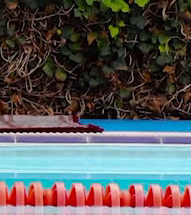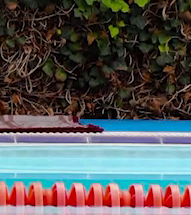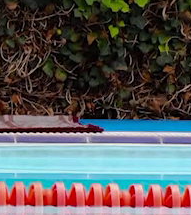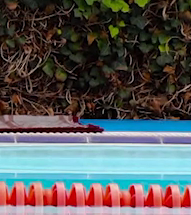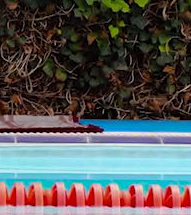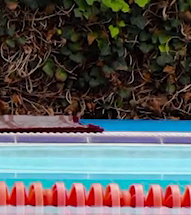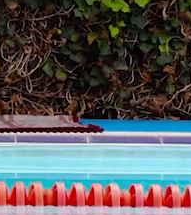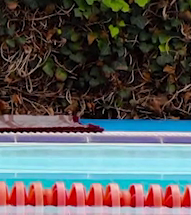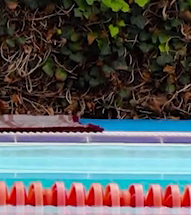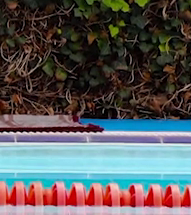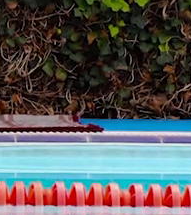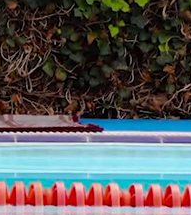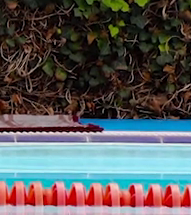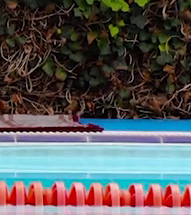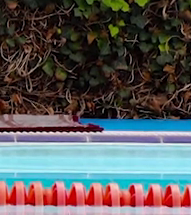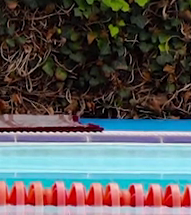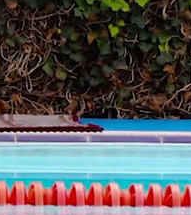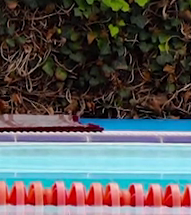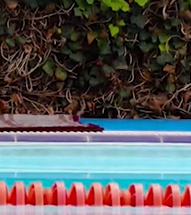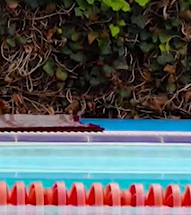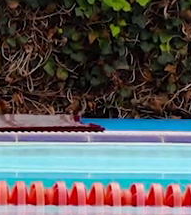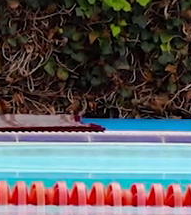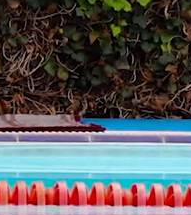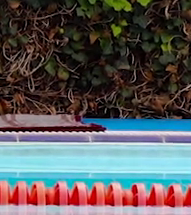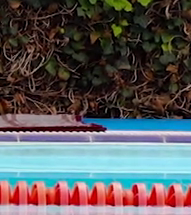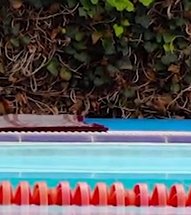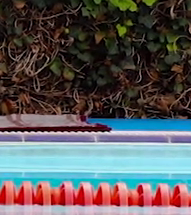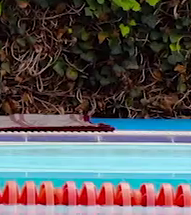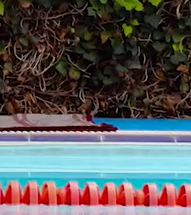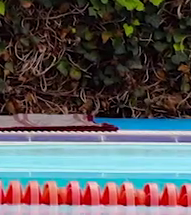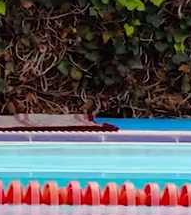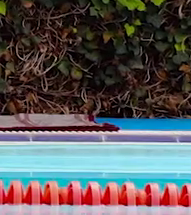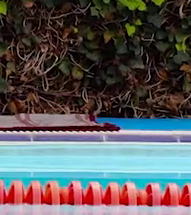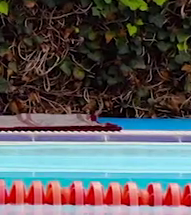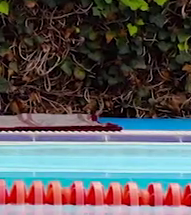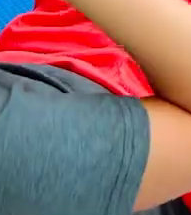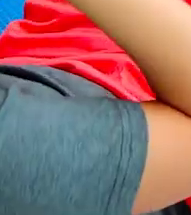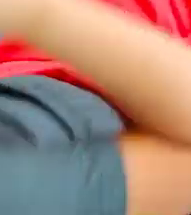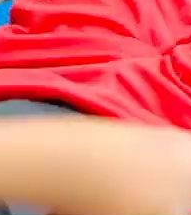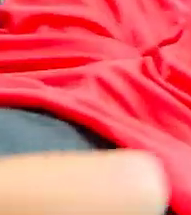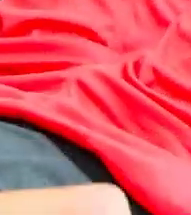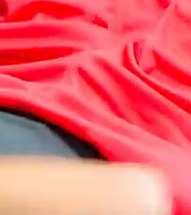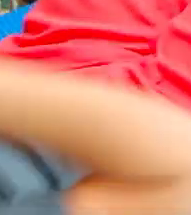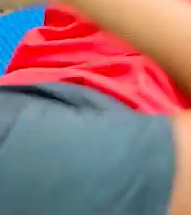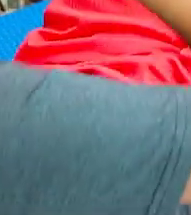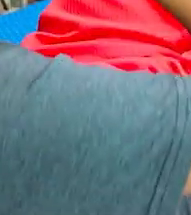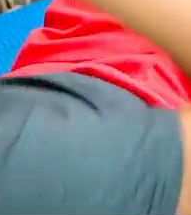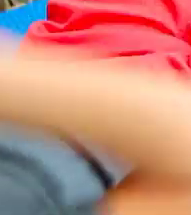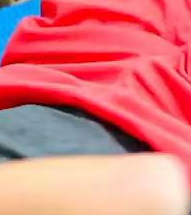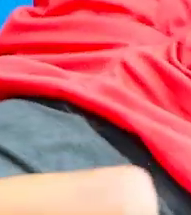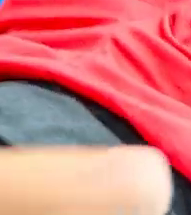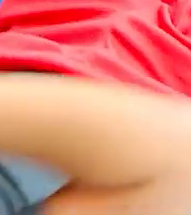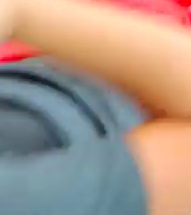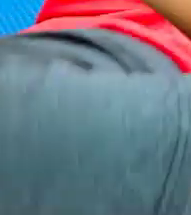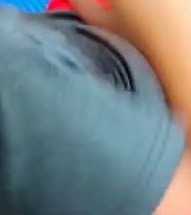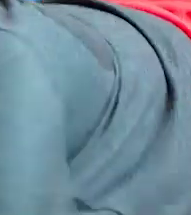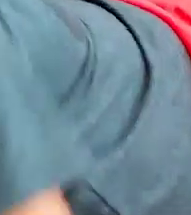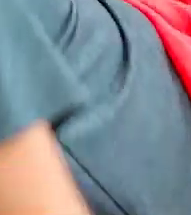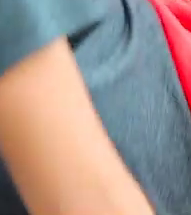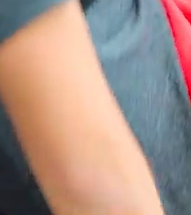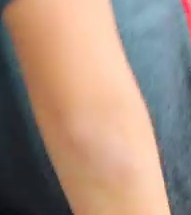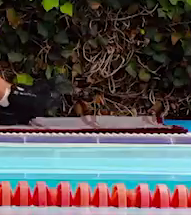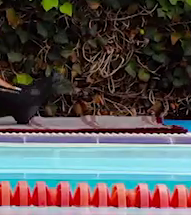Inhalo y exhalo. Inhalo y exhalo. Vamos a hacer 15 repeticiones. A polio faltan dos. Y tiempo.